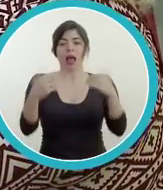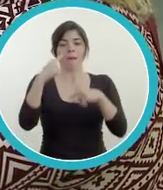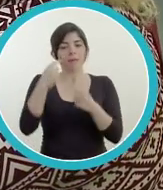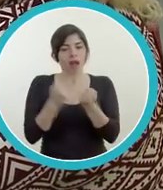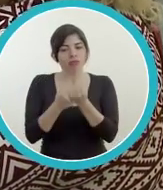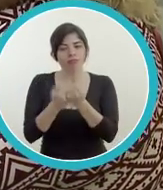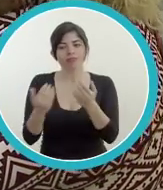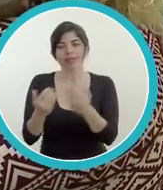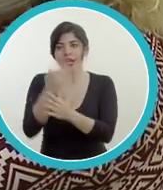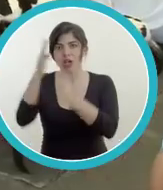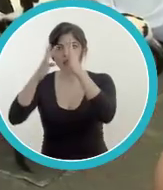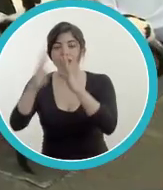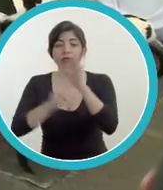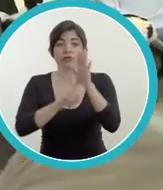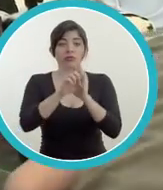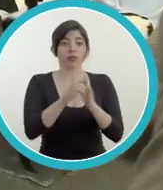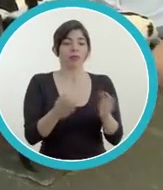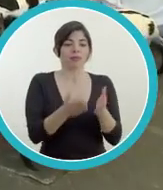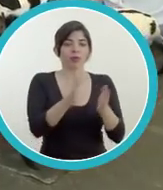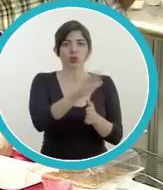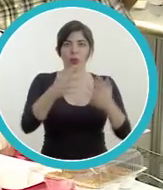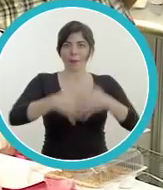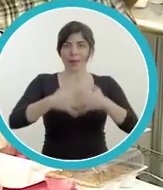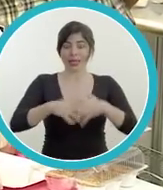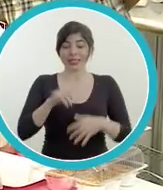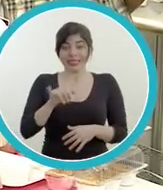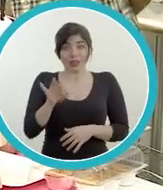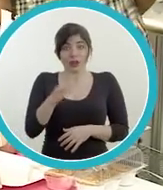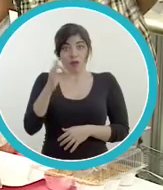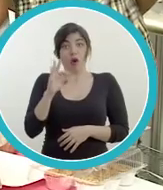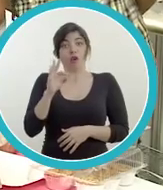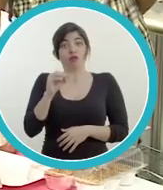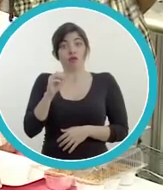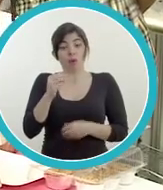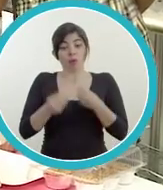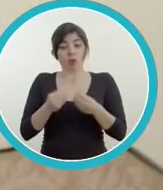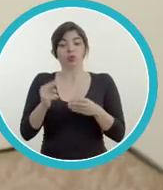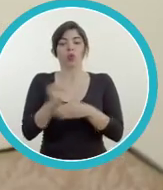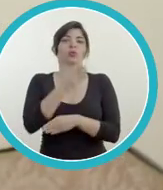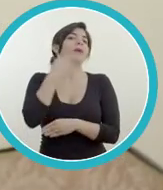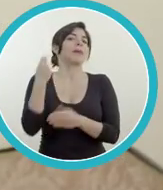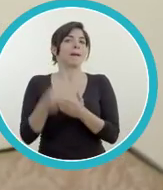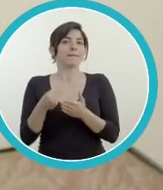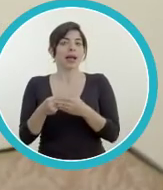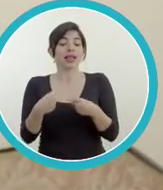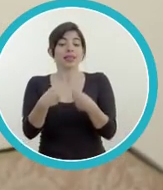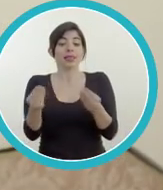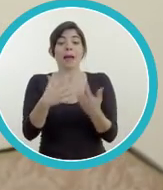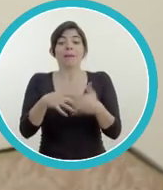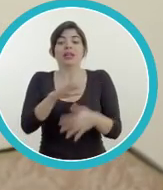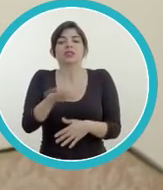personas emprendedoras a innovar, generar valor agregado y a desarrollar las empresas. De esta forma,